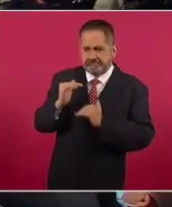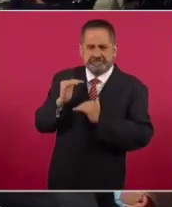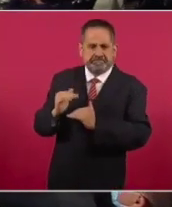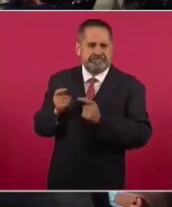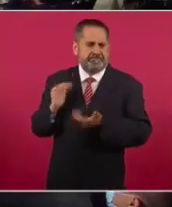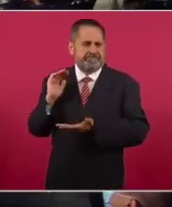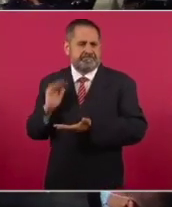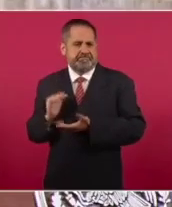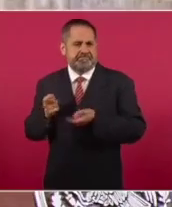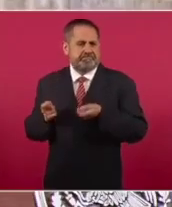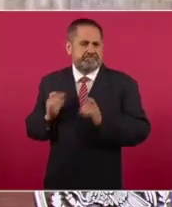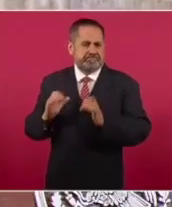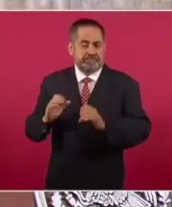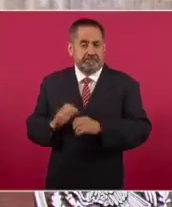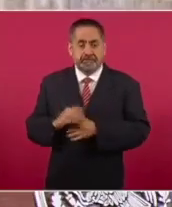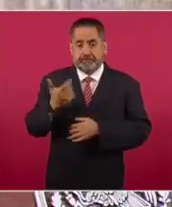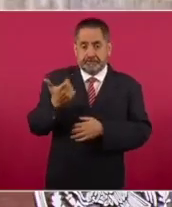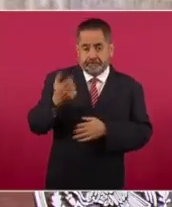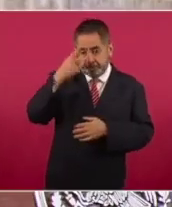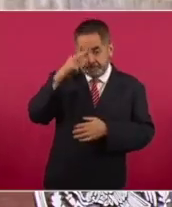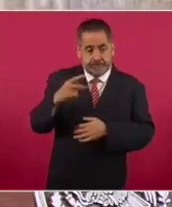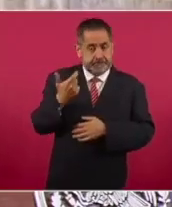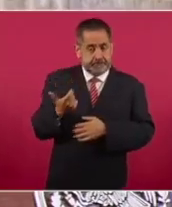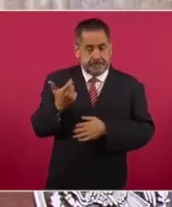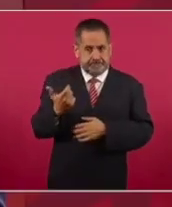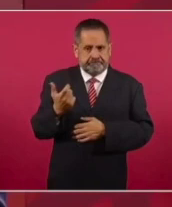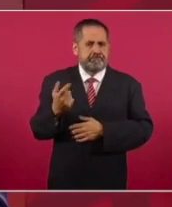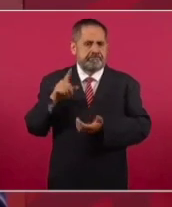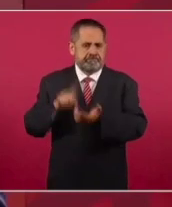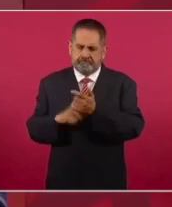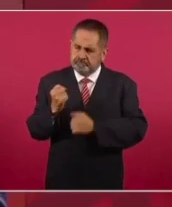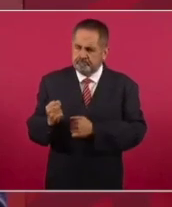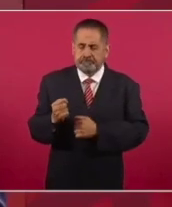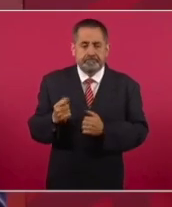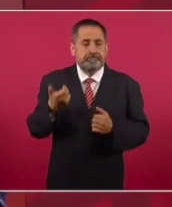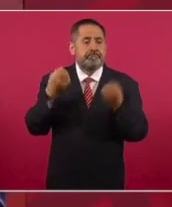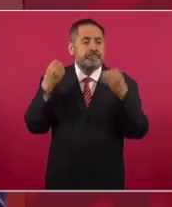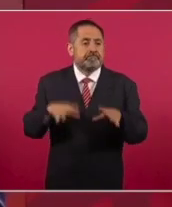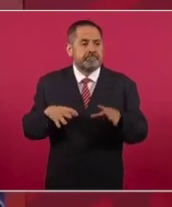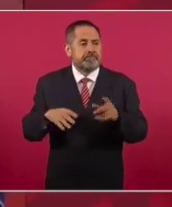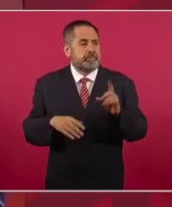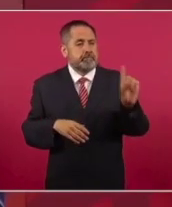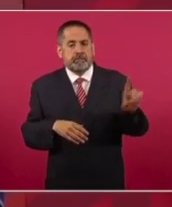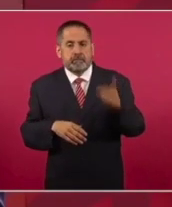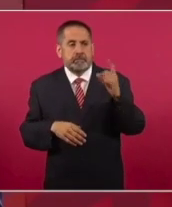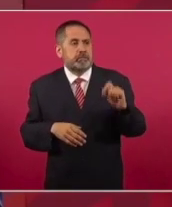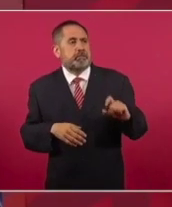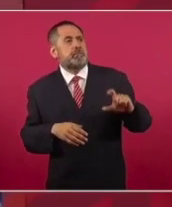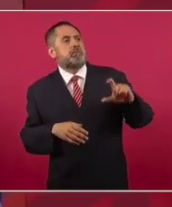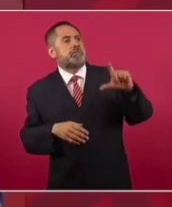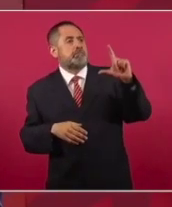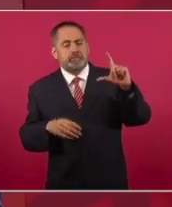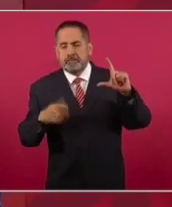Y nuestro peso es fuerte, no se ha devaluado y ha